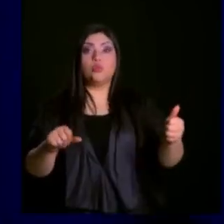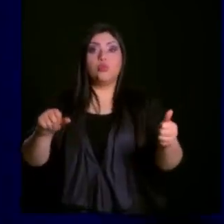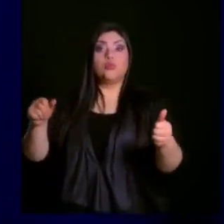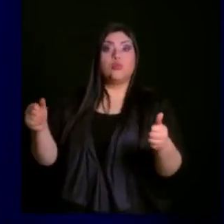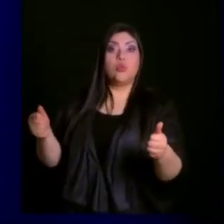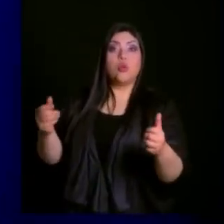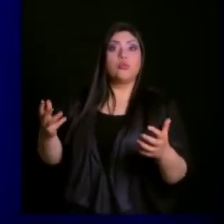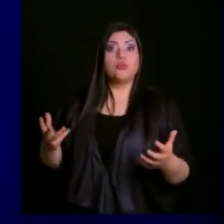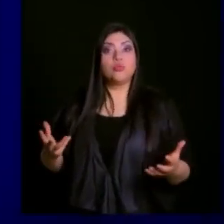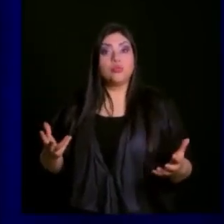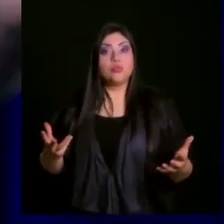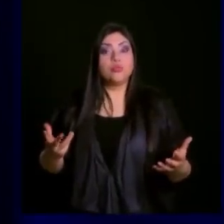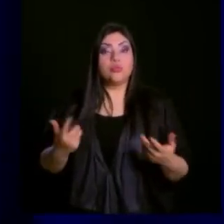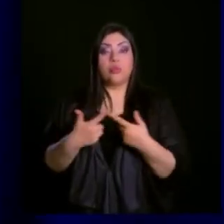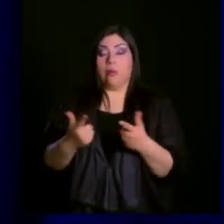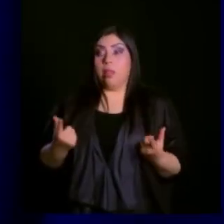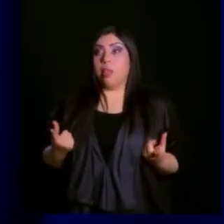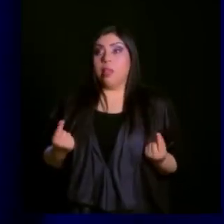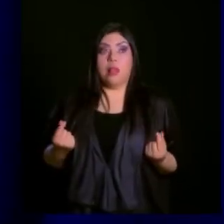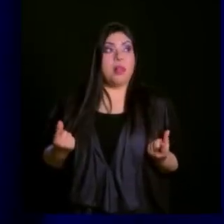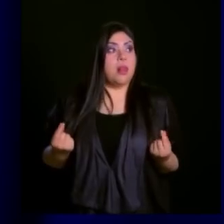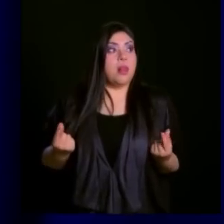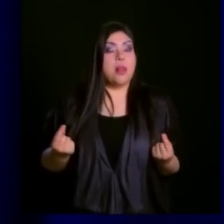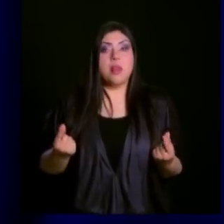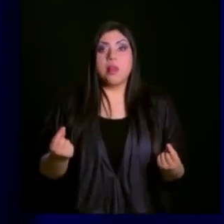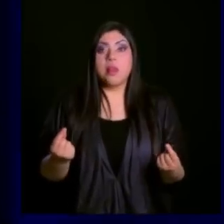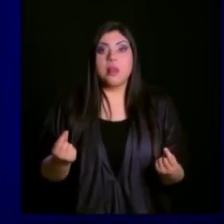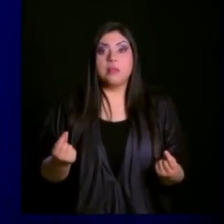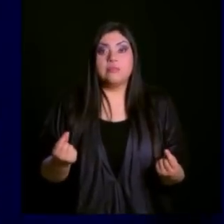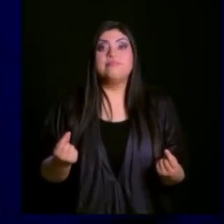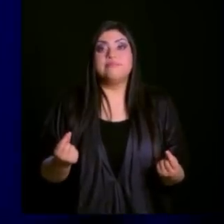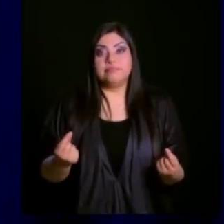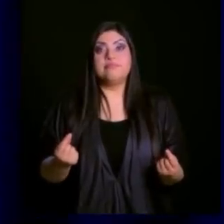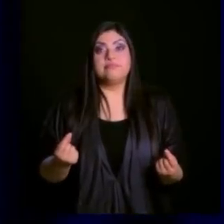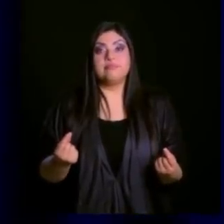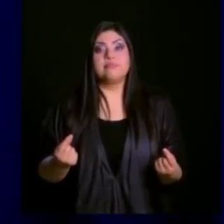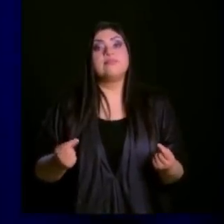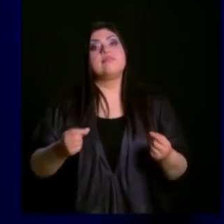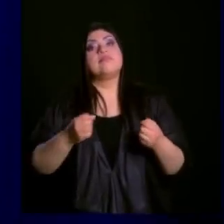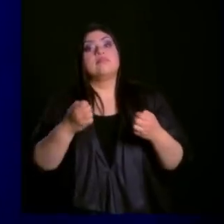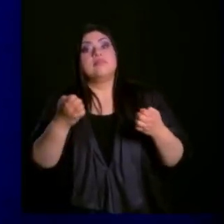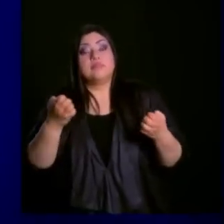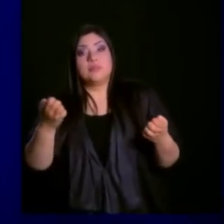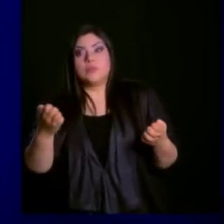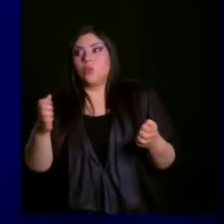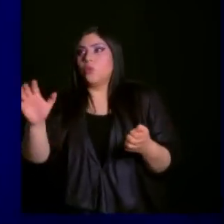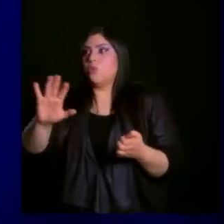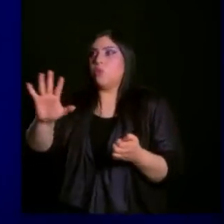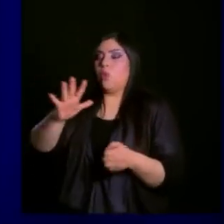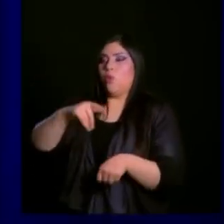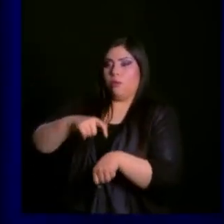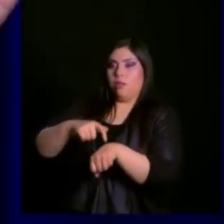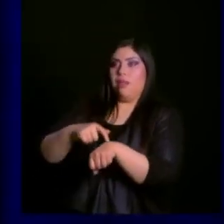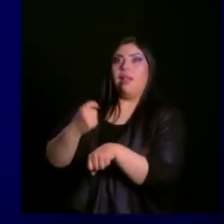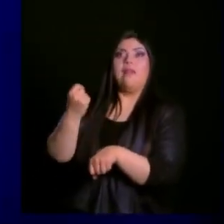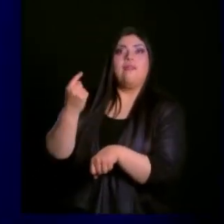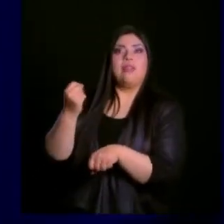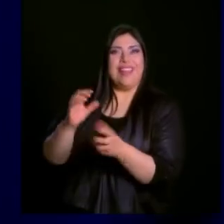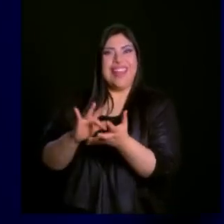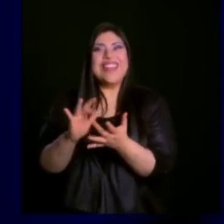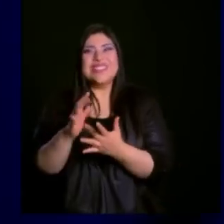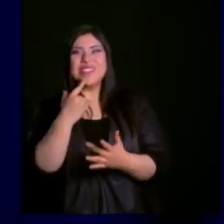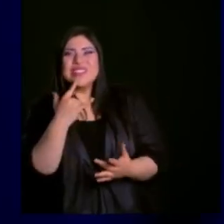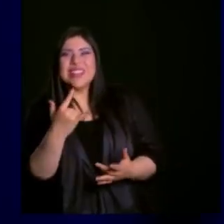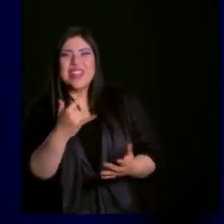que pasa alrededor o a nosotros mismos. Entonces Jesús dijo, no, no ha llegado mi hora. Él estaba esperando